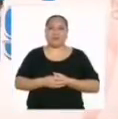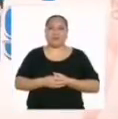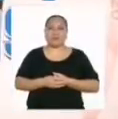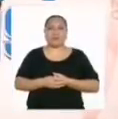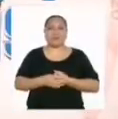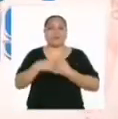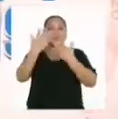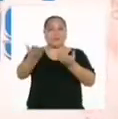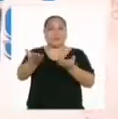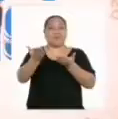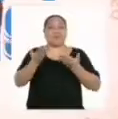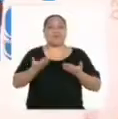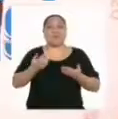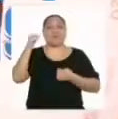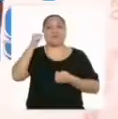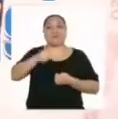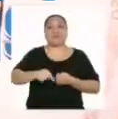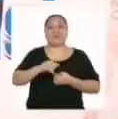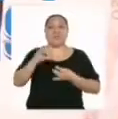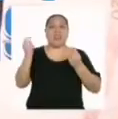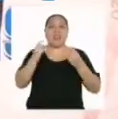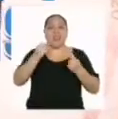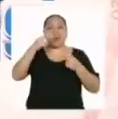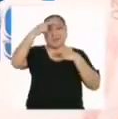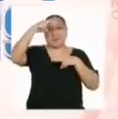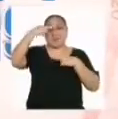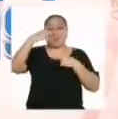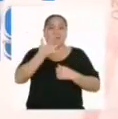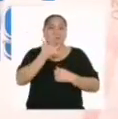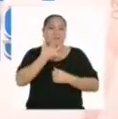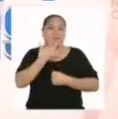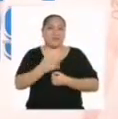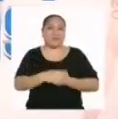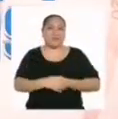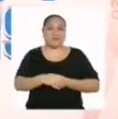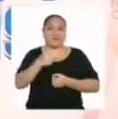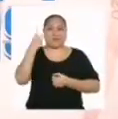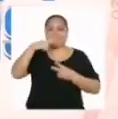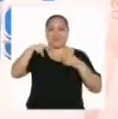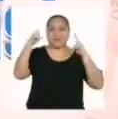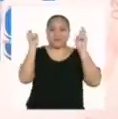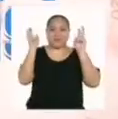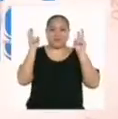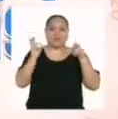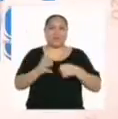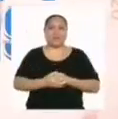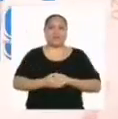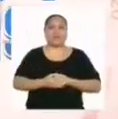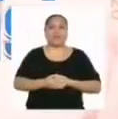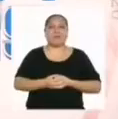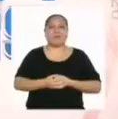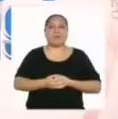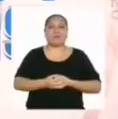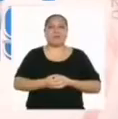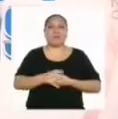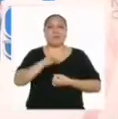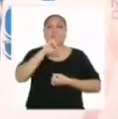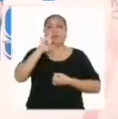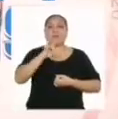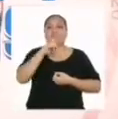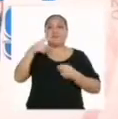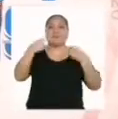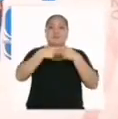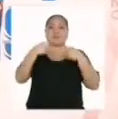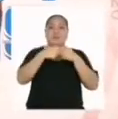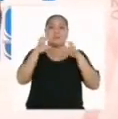Bienvenidos y bienvenidas a su Rappi Noticiero favorito. Vamos con los titulares. El consumo de